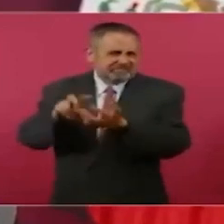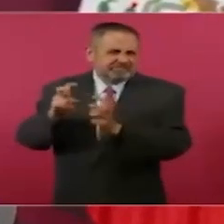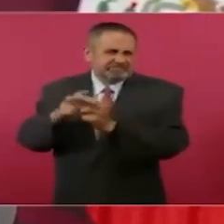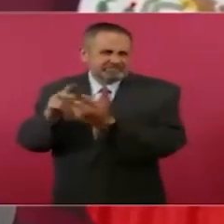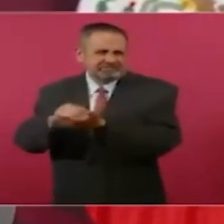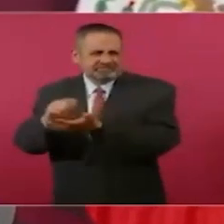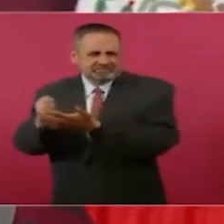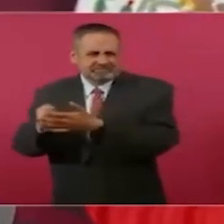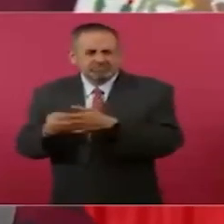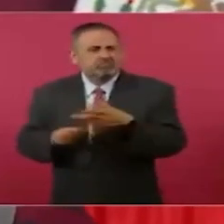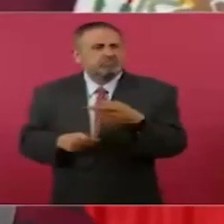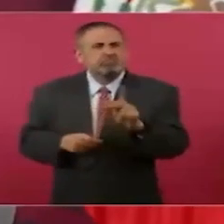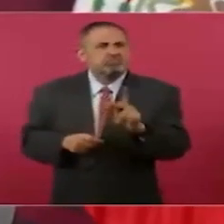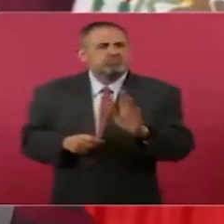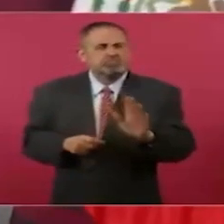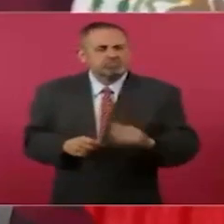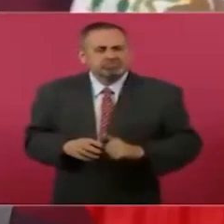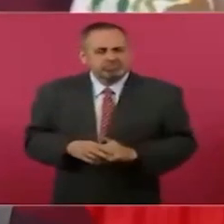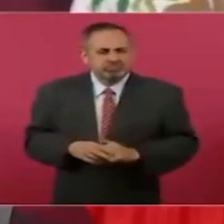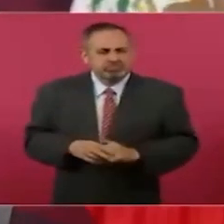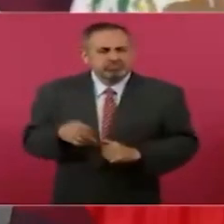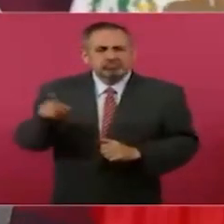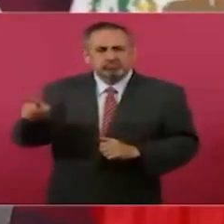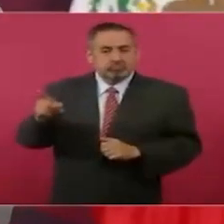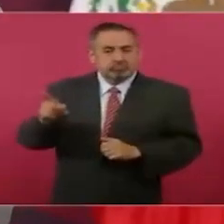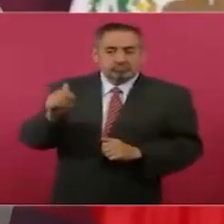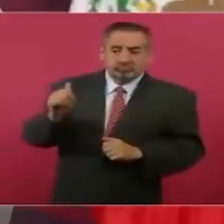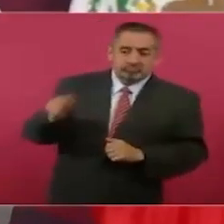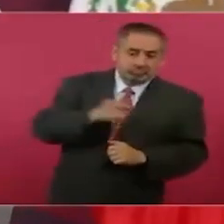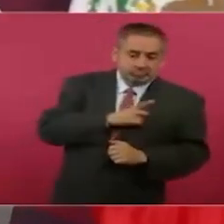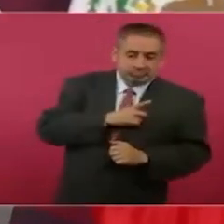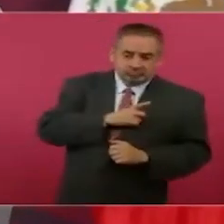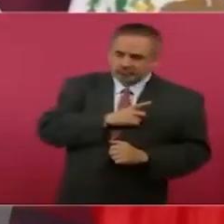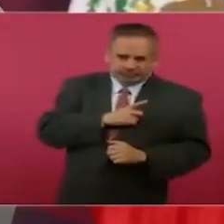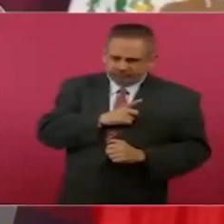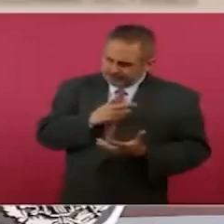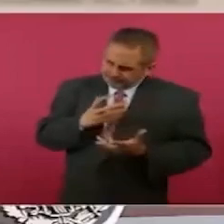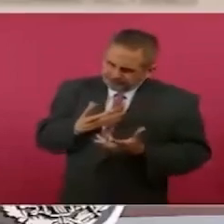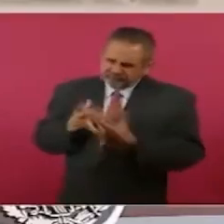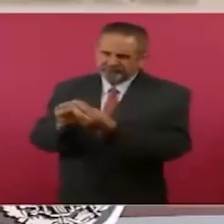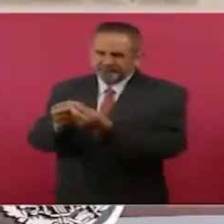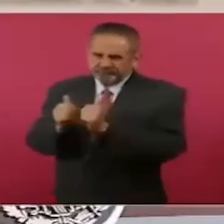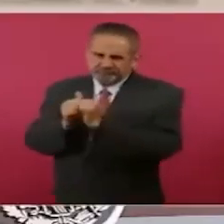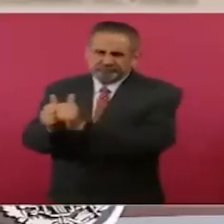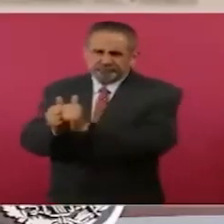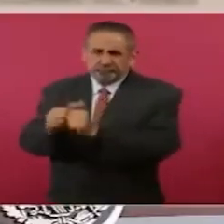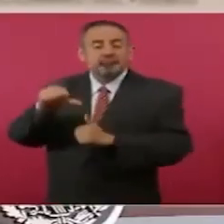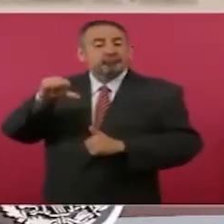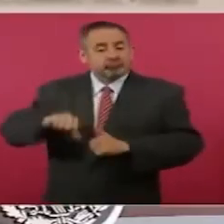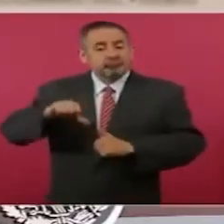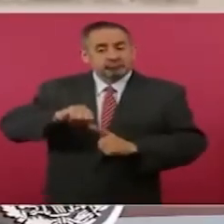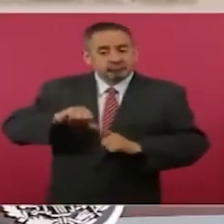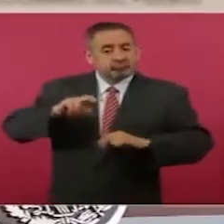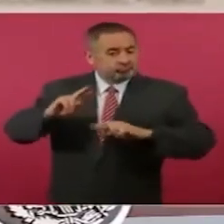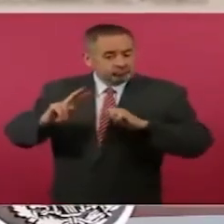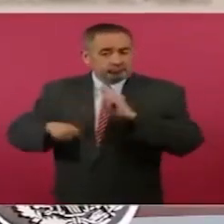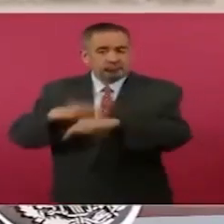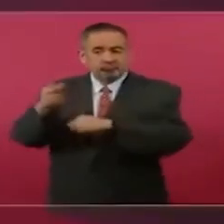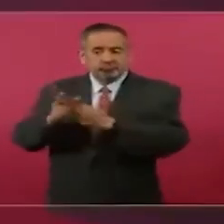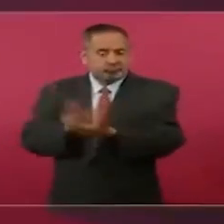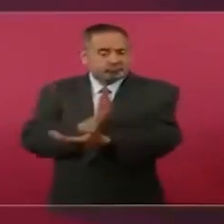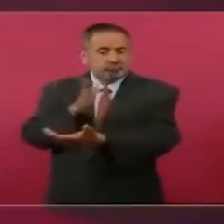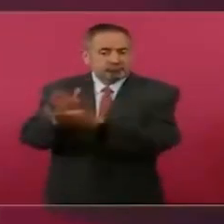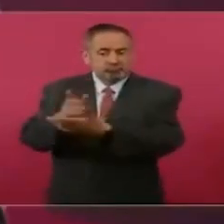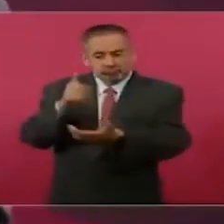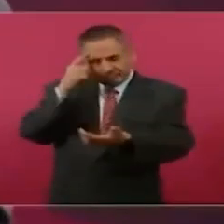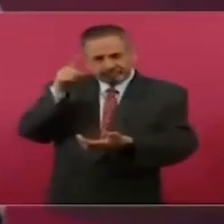pero no está solo el gobernador, hoy precisamente va para allá, va